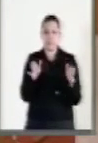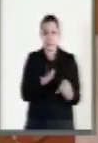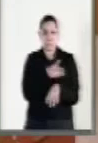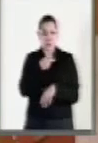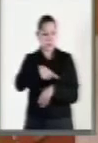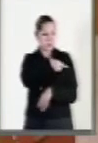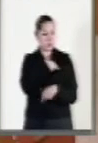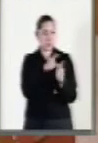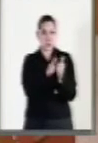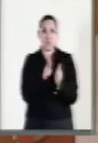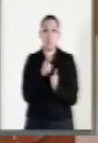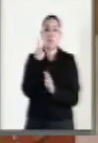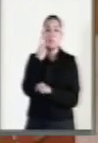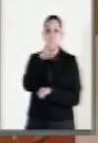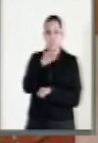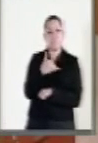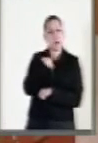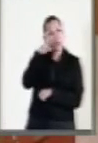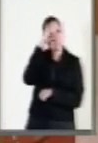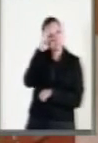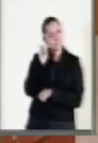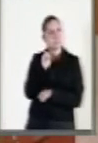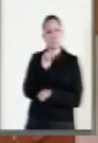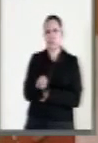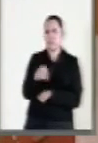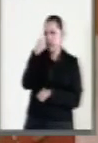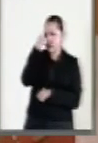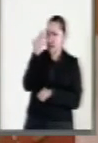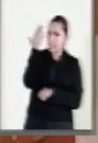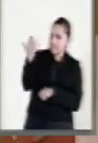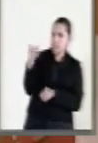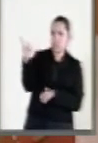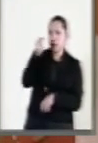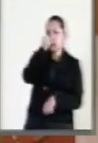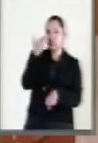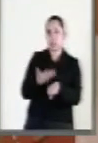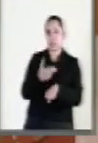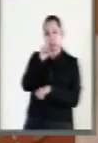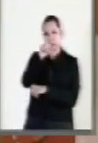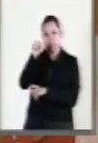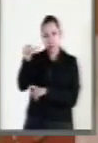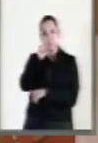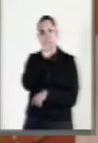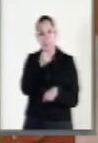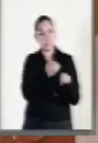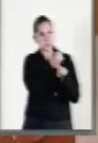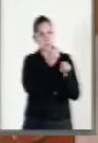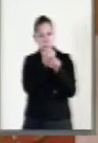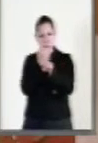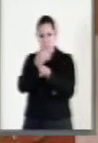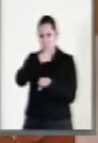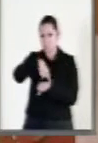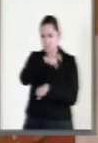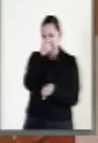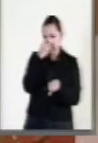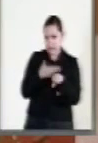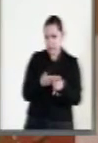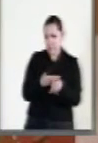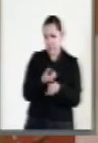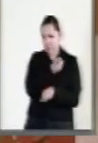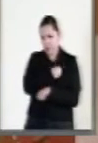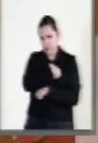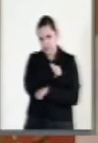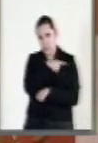exhorto a la Secretaría de Salud y a sus homólogas estatales para redoblar esfuerzos en la coordinación